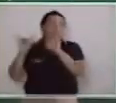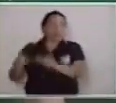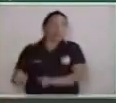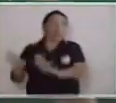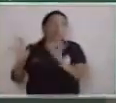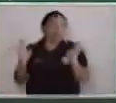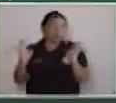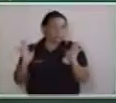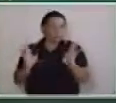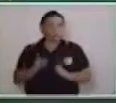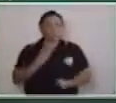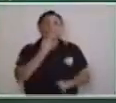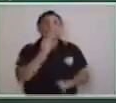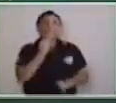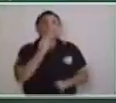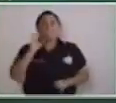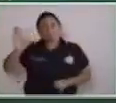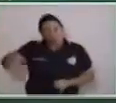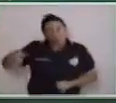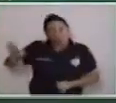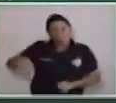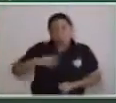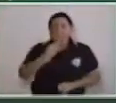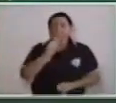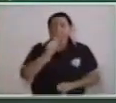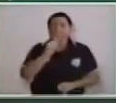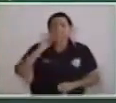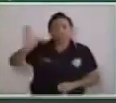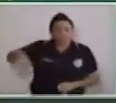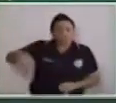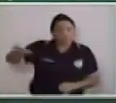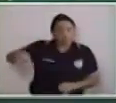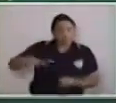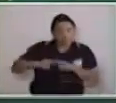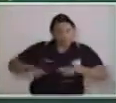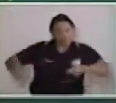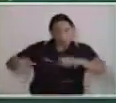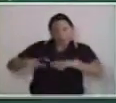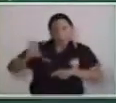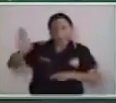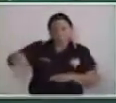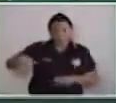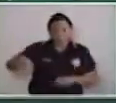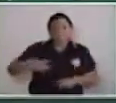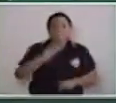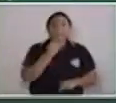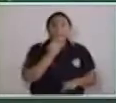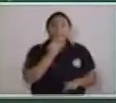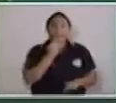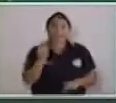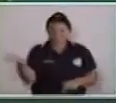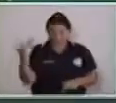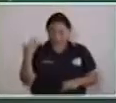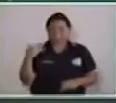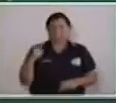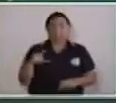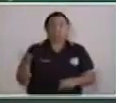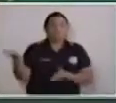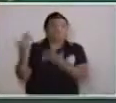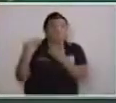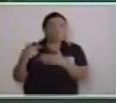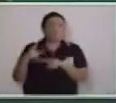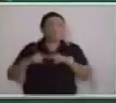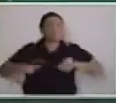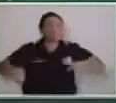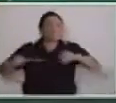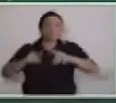salir de ahí. ¡Sal de ahí, Chiva Chivita! ¡Sal de ahí de ese lugar! ¡Sal de ahí, Chiva Chivita!